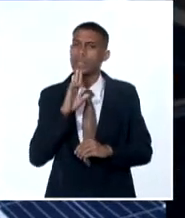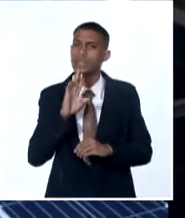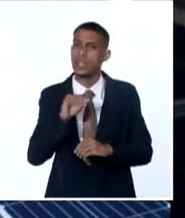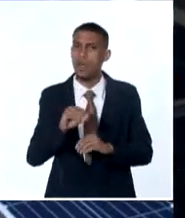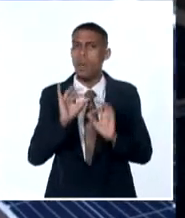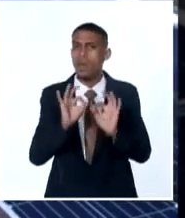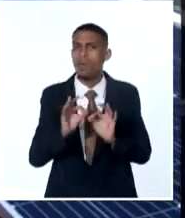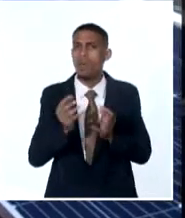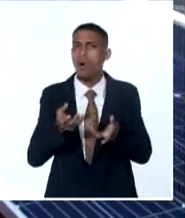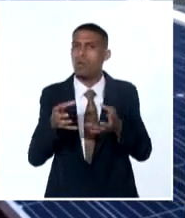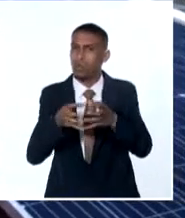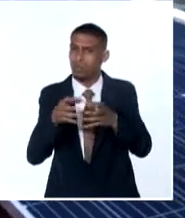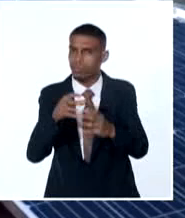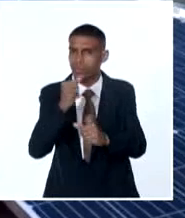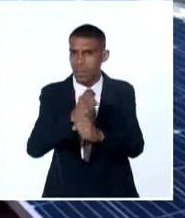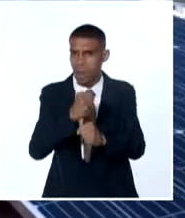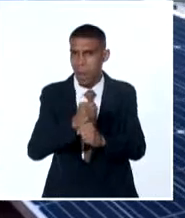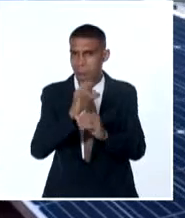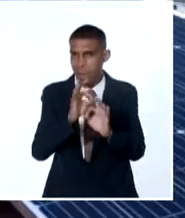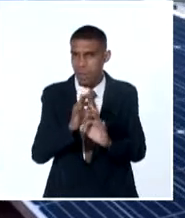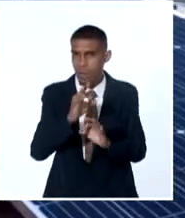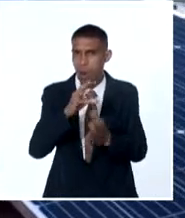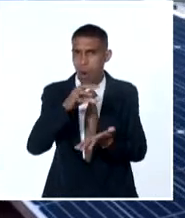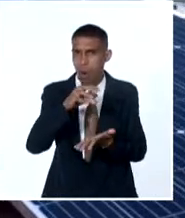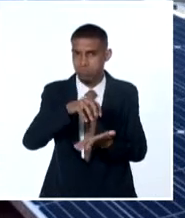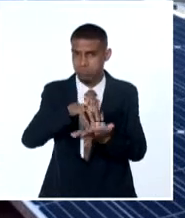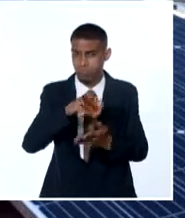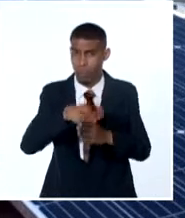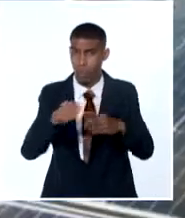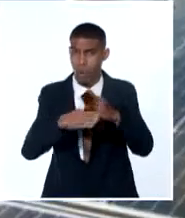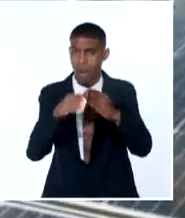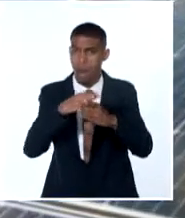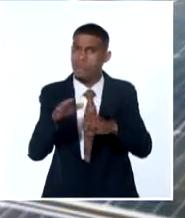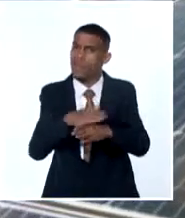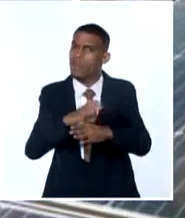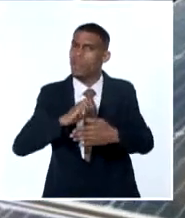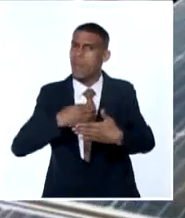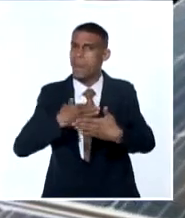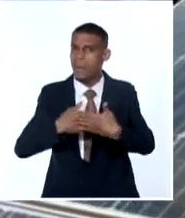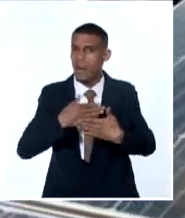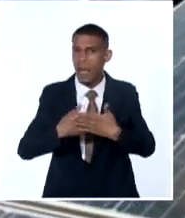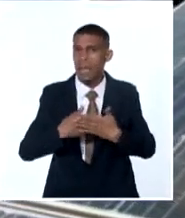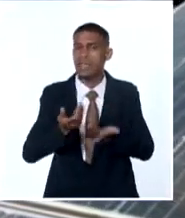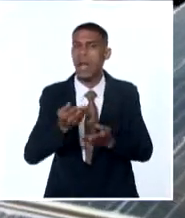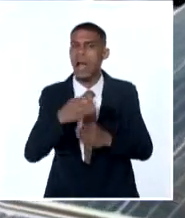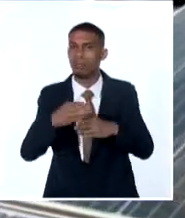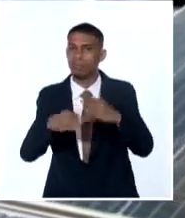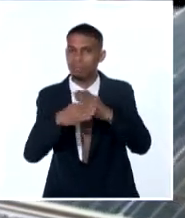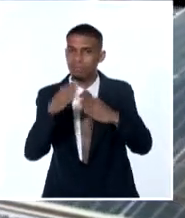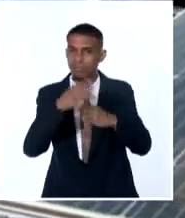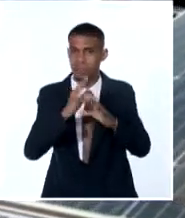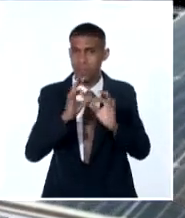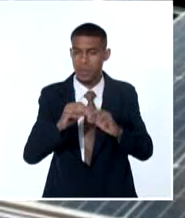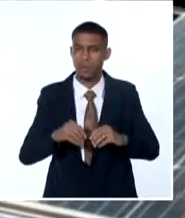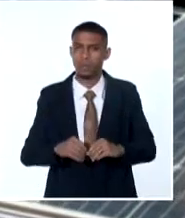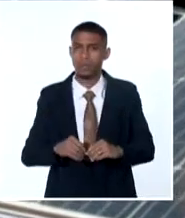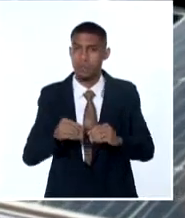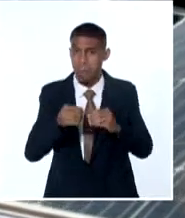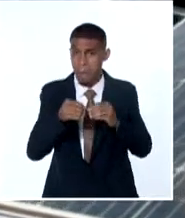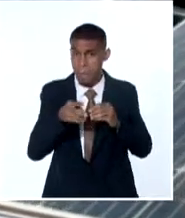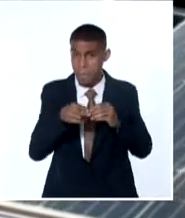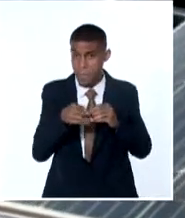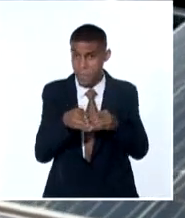Ideas Multimedios, así como a los organismos y empresas vinculadas a la reconstrucción del inmueble. La inauguración forma parte de las